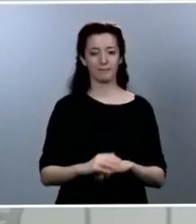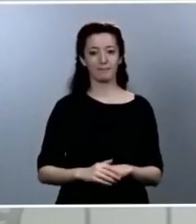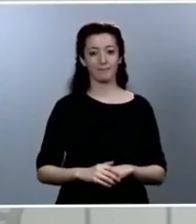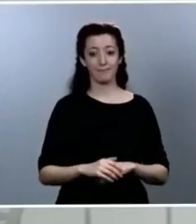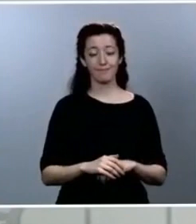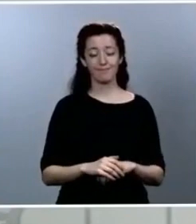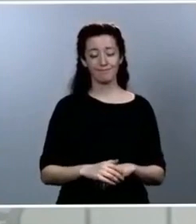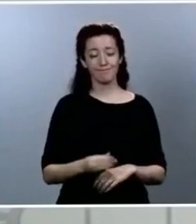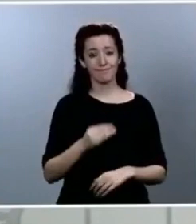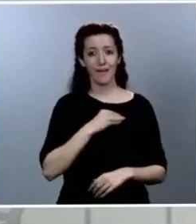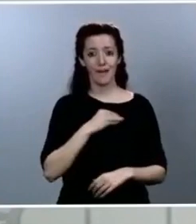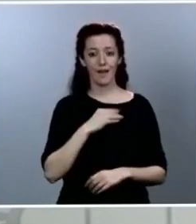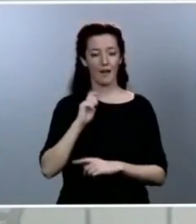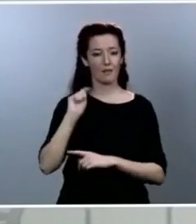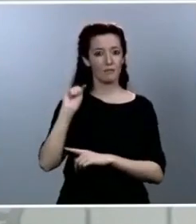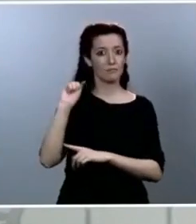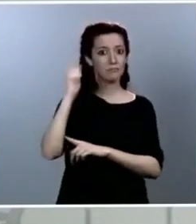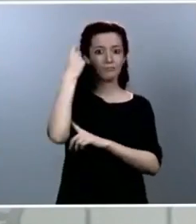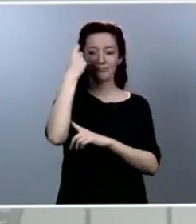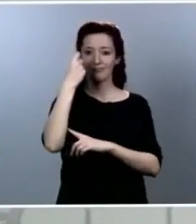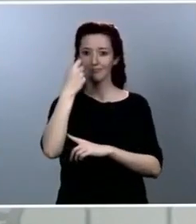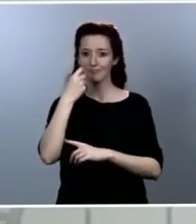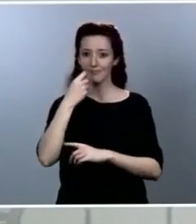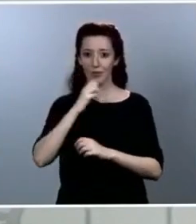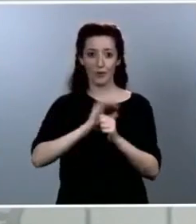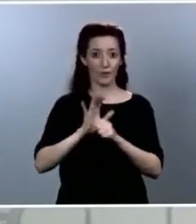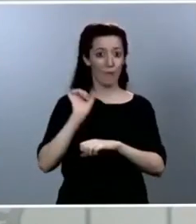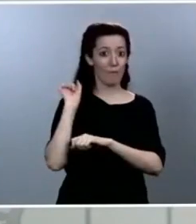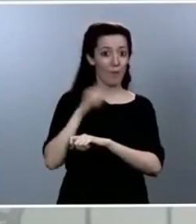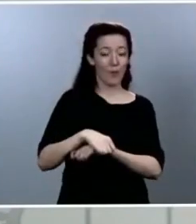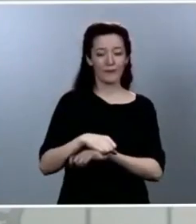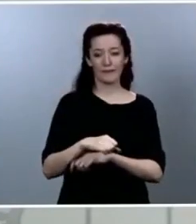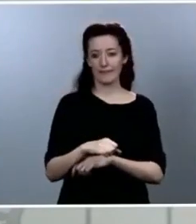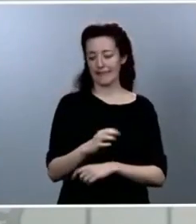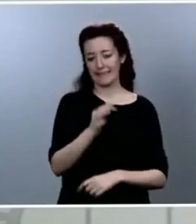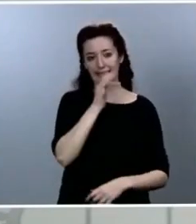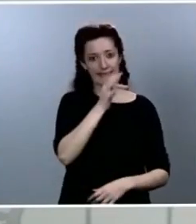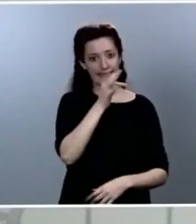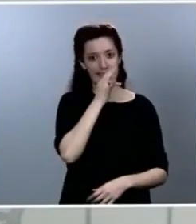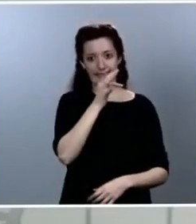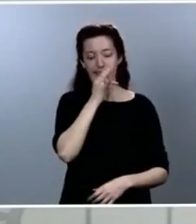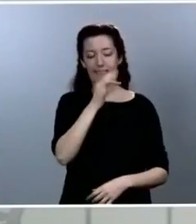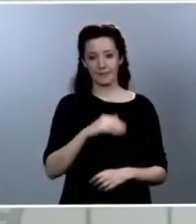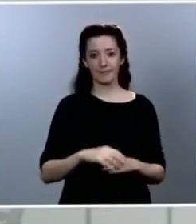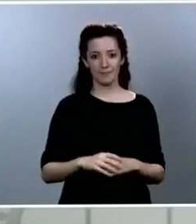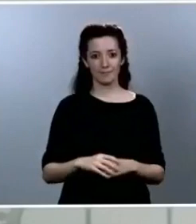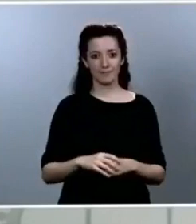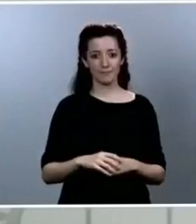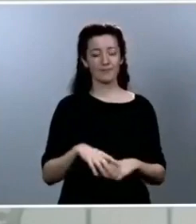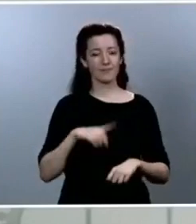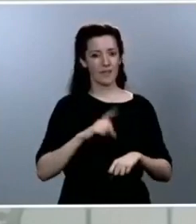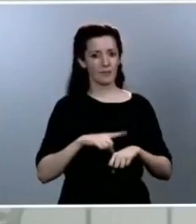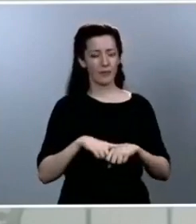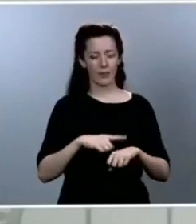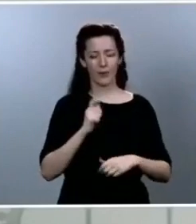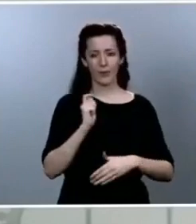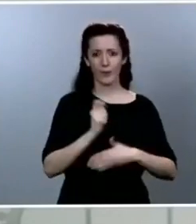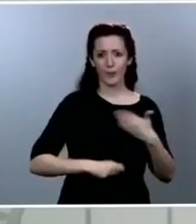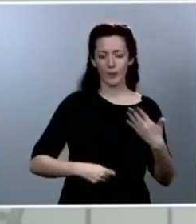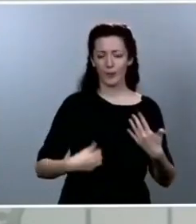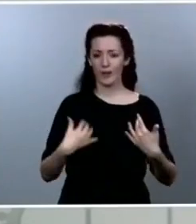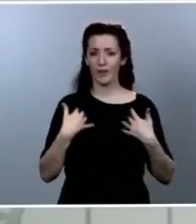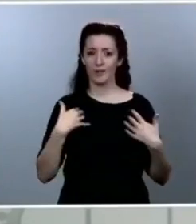plena y completa. Aún nos quedan momentos y tiempos duros que luchar, pero ya hemos empezado a ganar, con